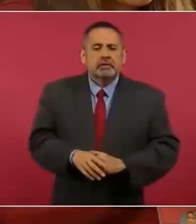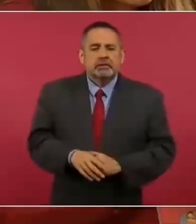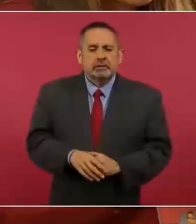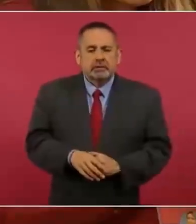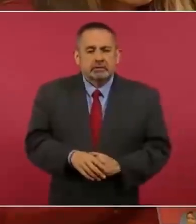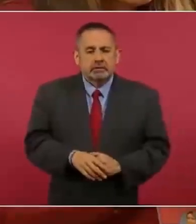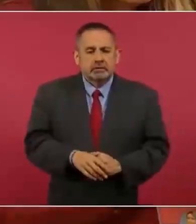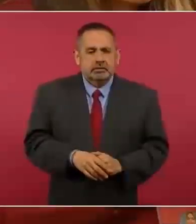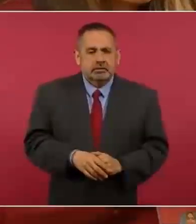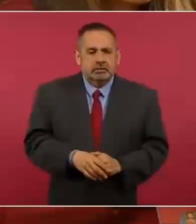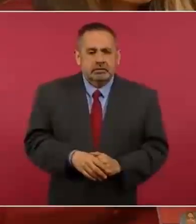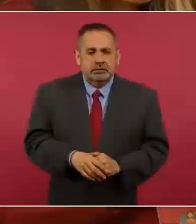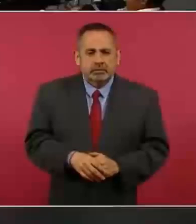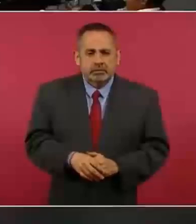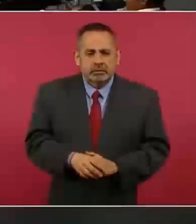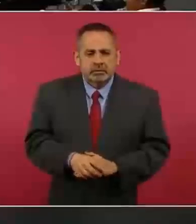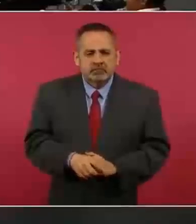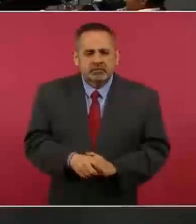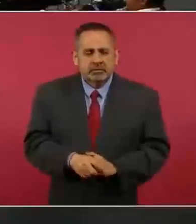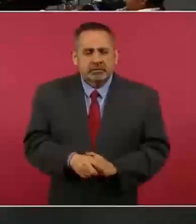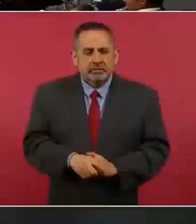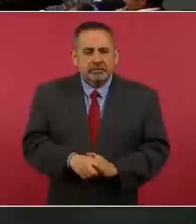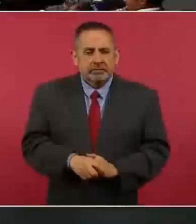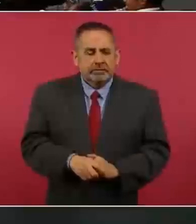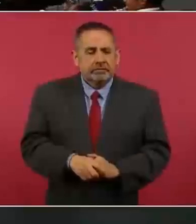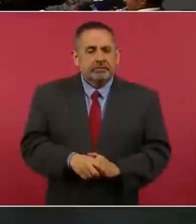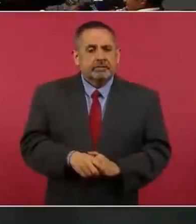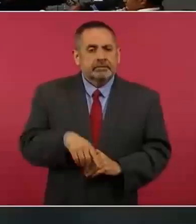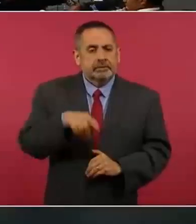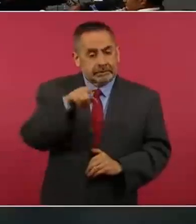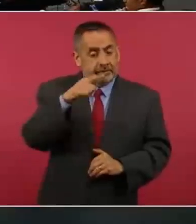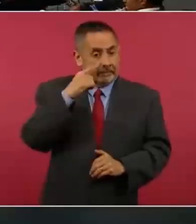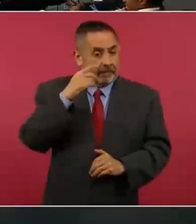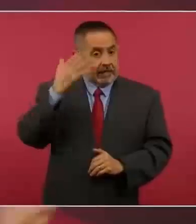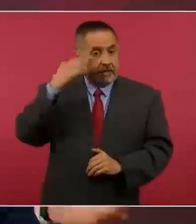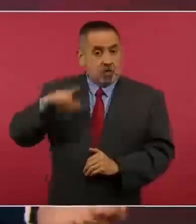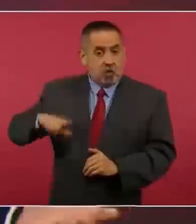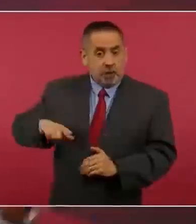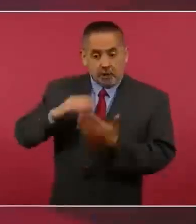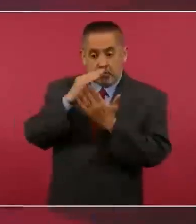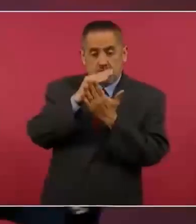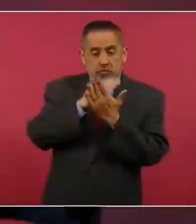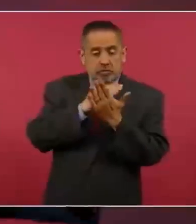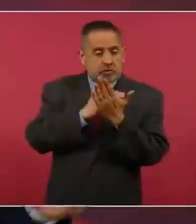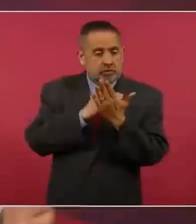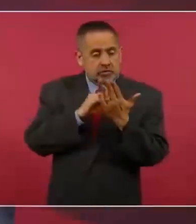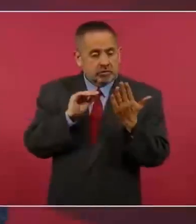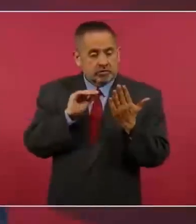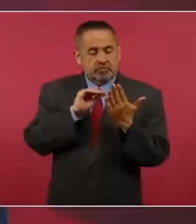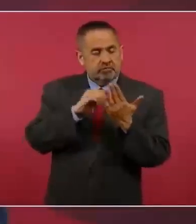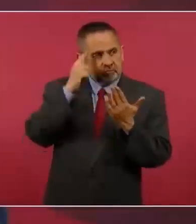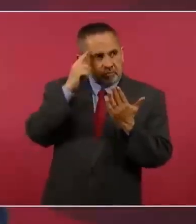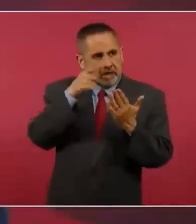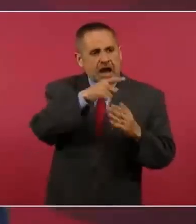¿Saben? En la agenda nacional no existía